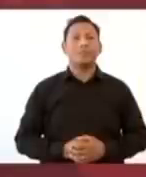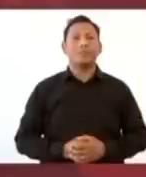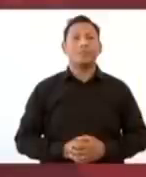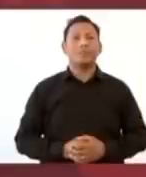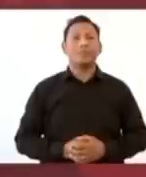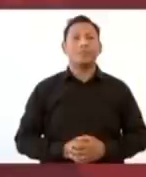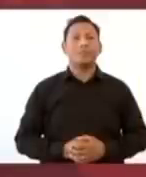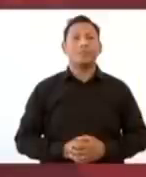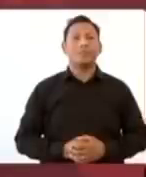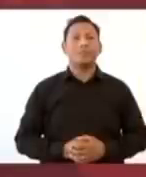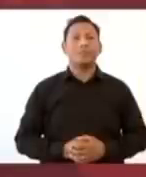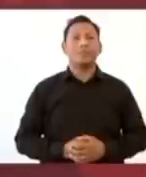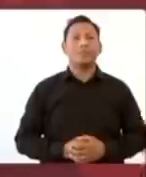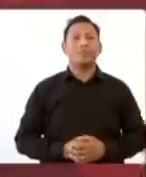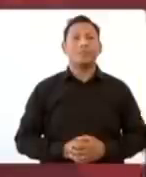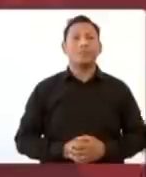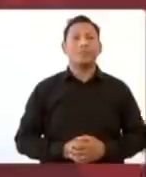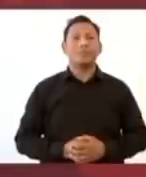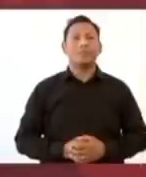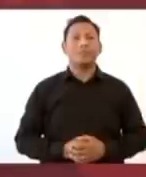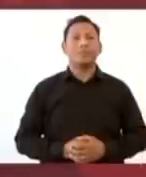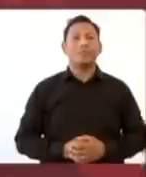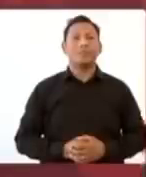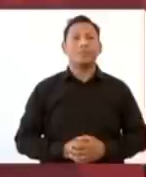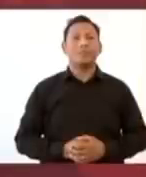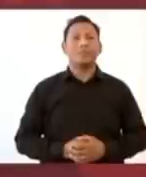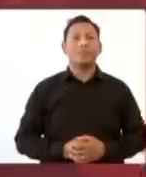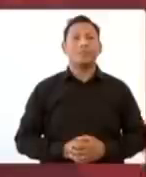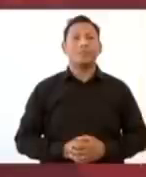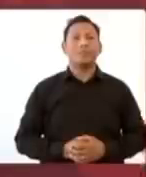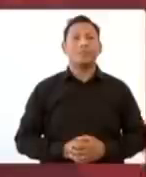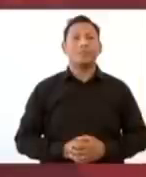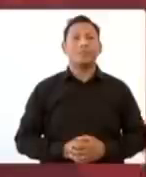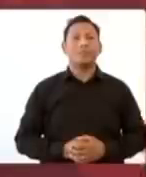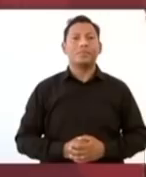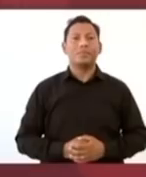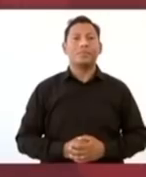Aquí vamos otra vez, otra vez con lo mismo.